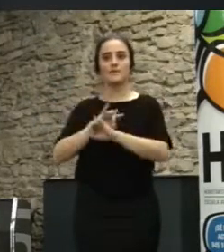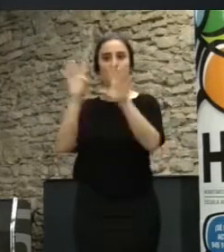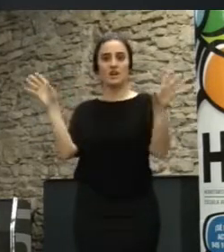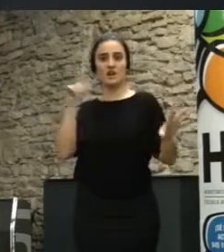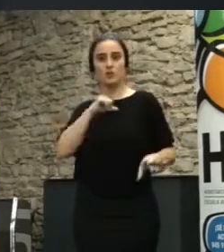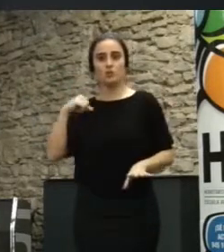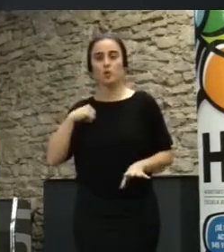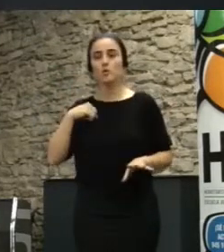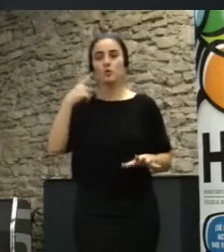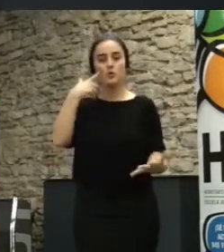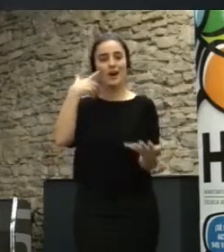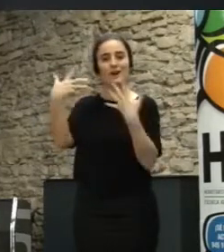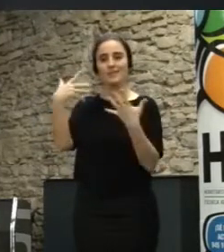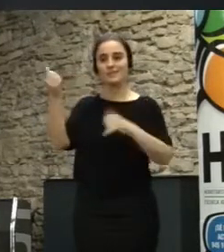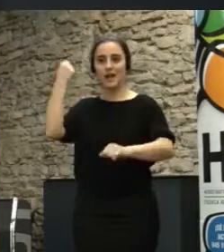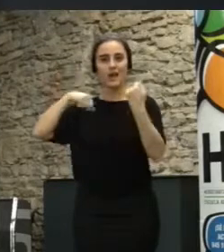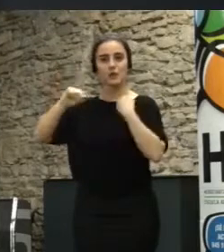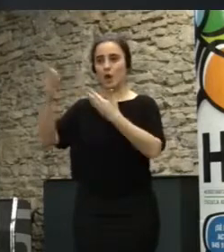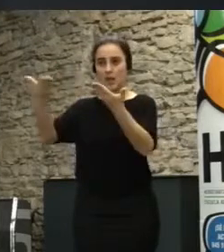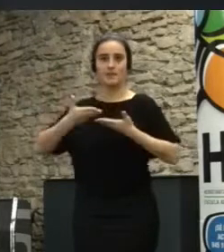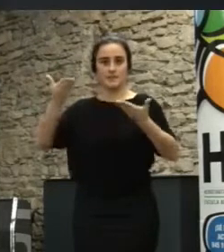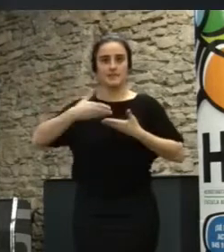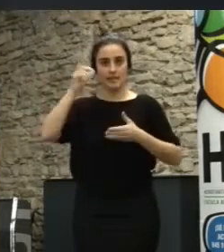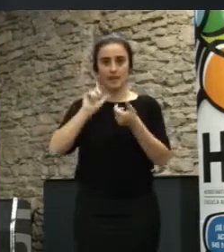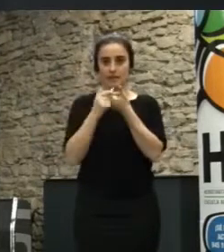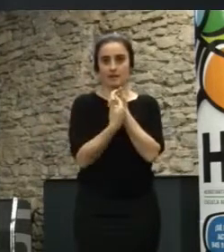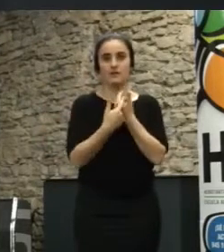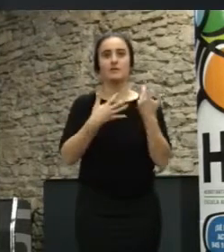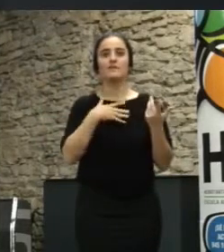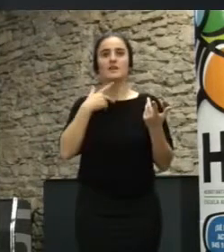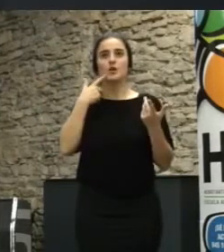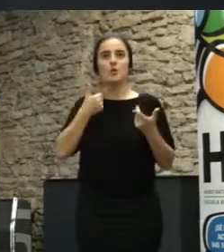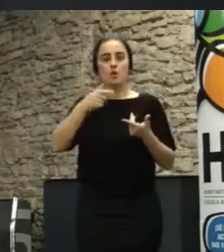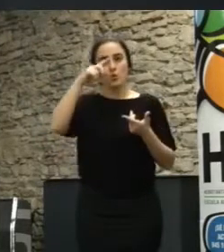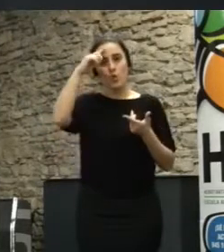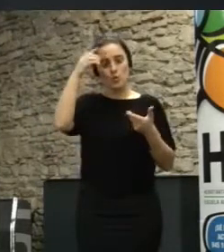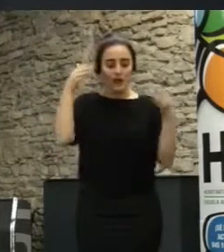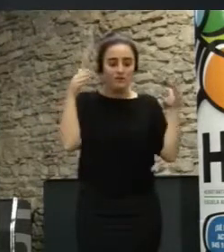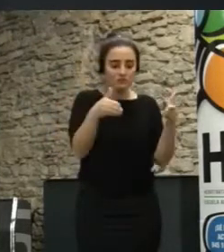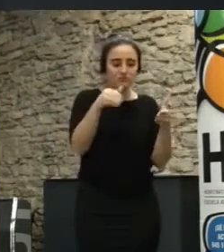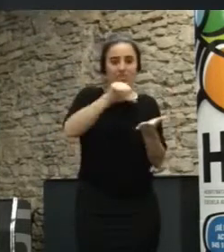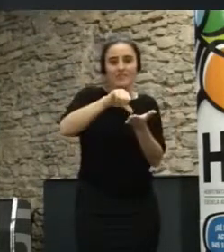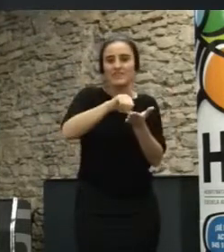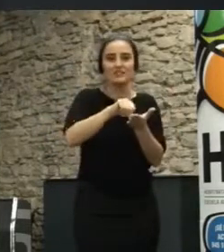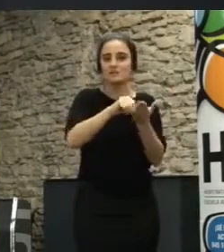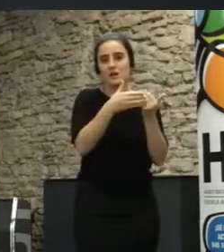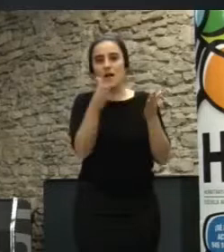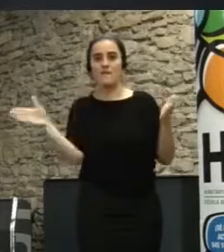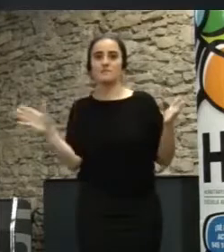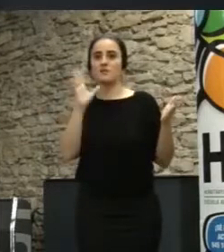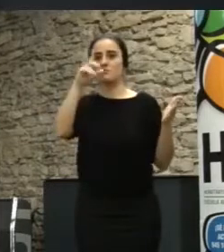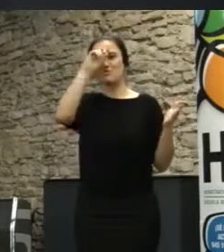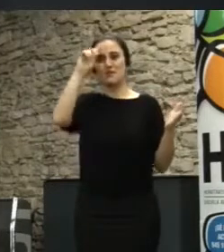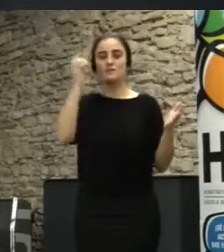artistas, a todo tipo de actores y, bueno, se buscó un poco esta descentralización de la cultura que en el caso de Madrid pasaba